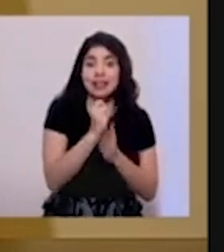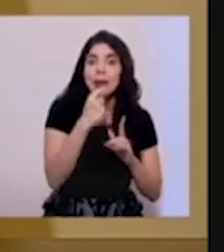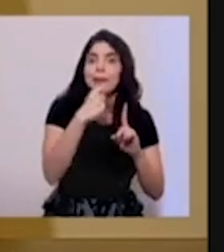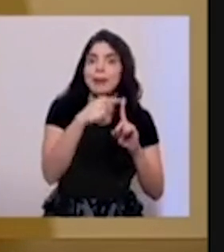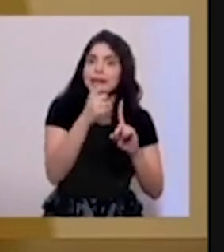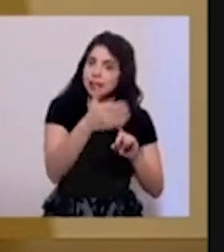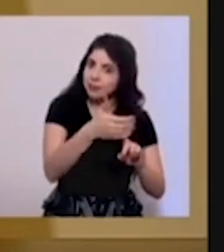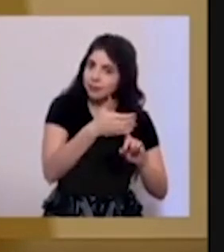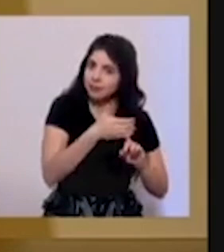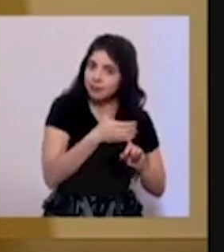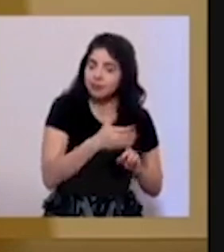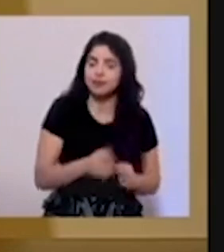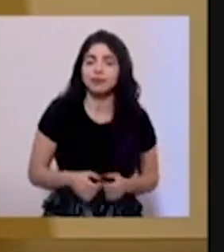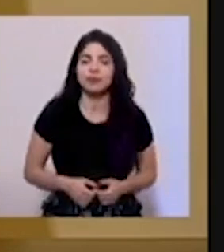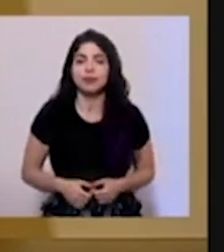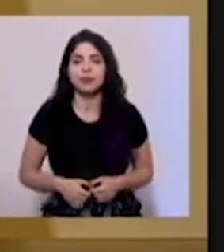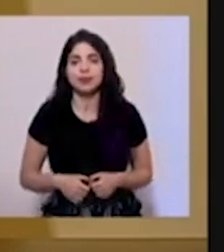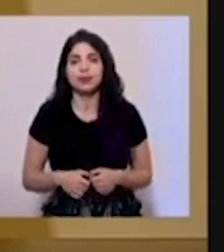aislen.